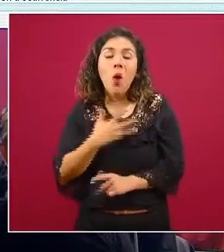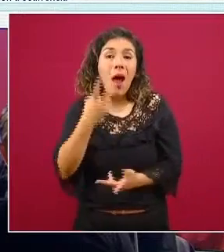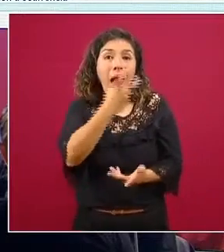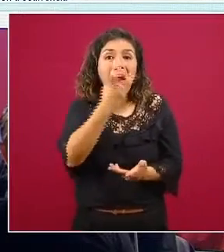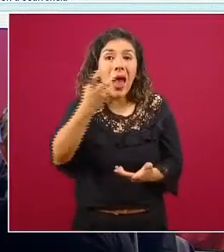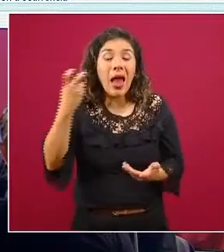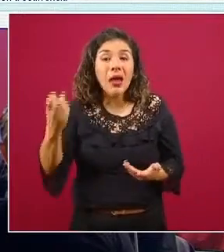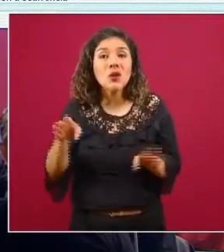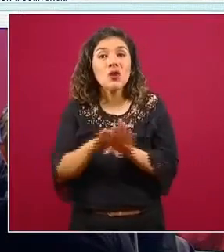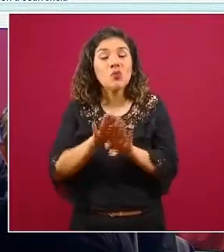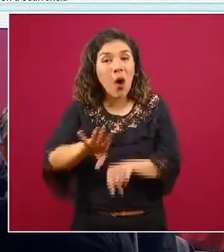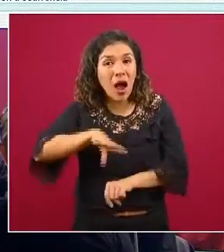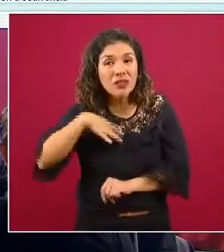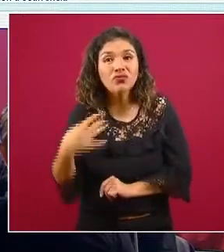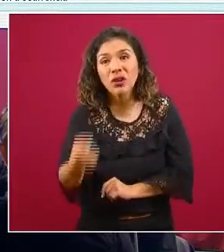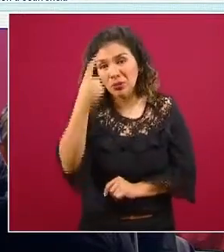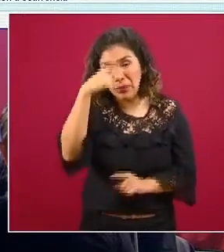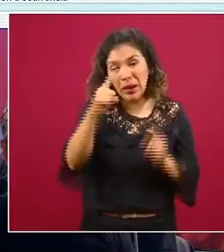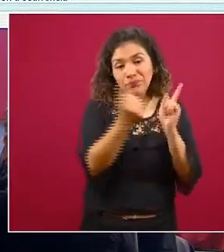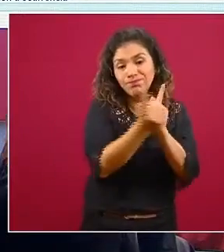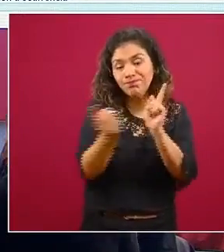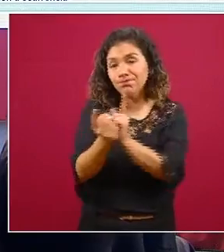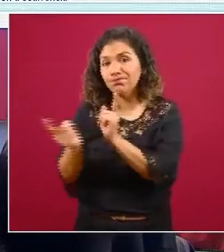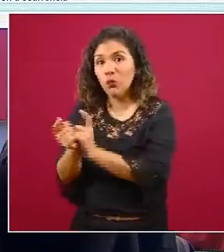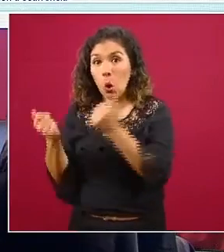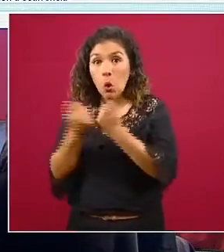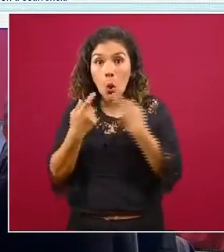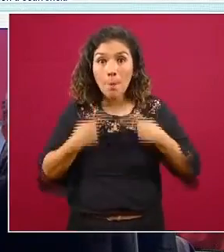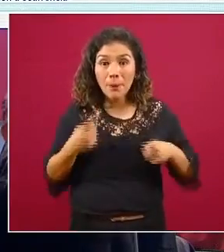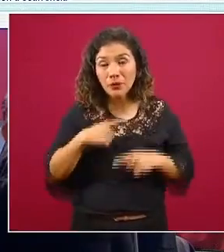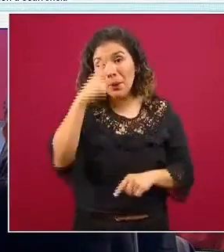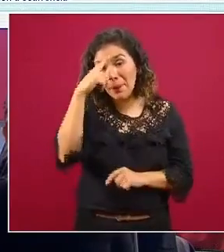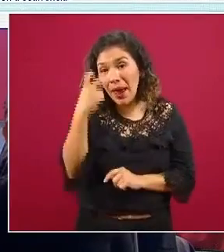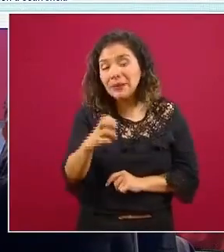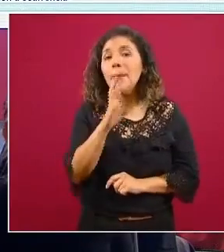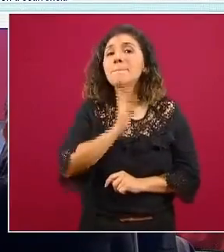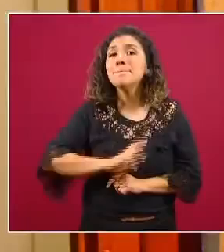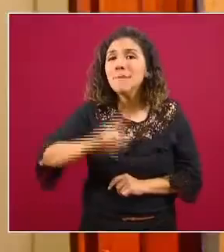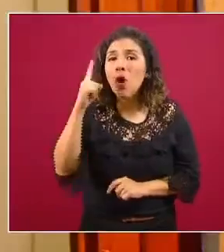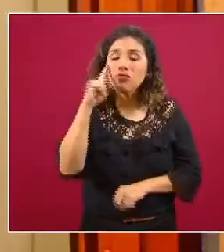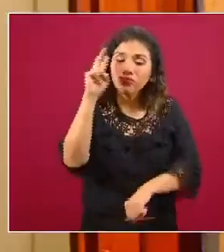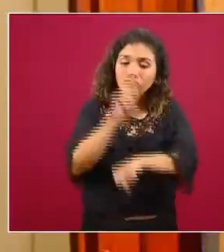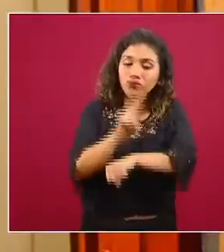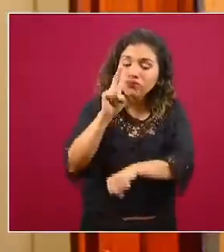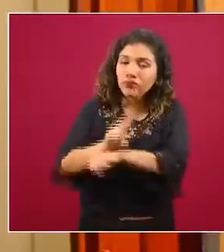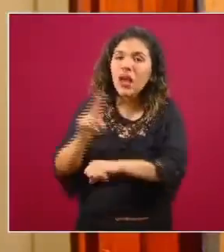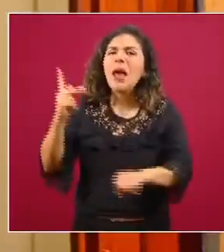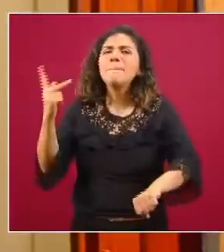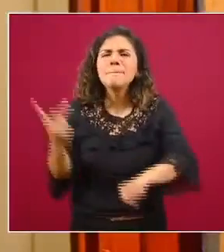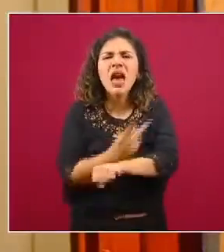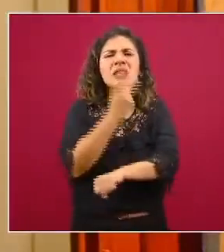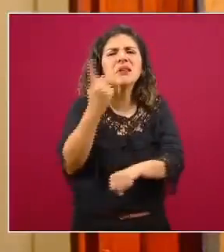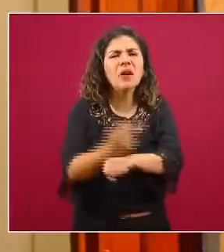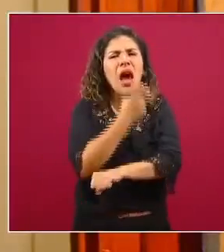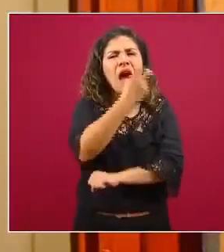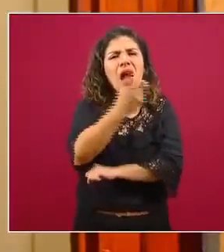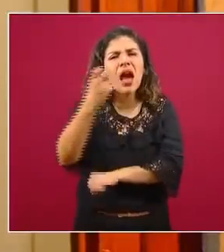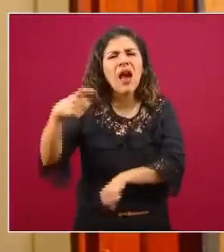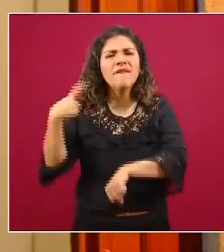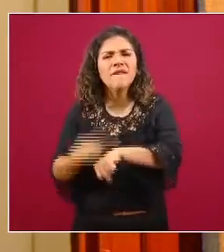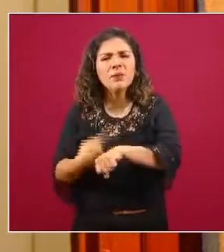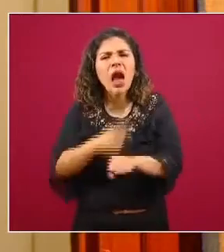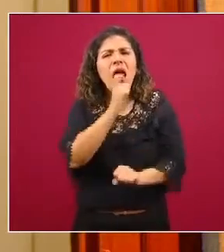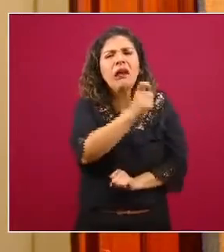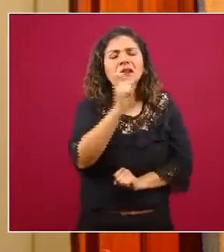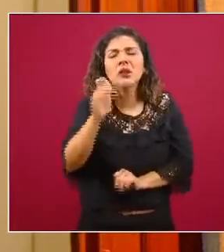este esfuerzo de acercarse a la comunidad es precisamente para mejorar la adherencia vigilar qué es lo que está pasando con estas enfermedades crónicas